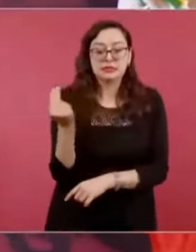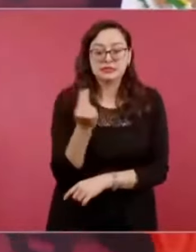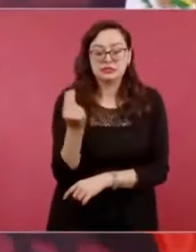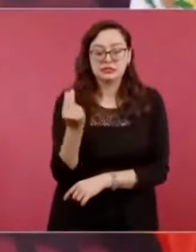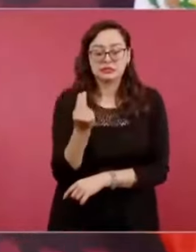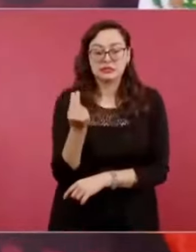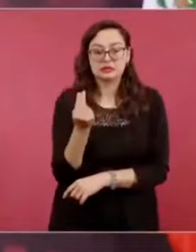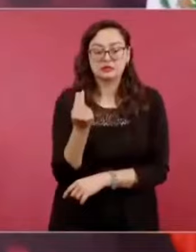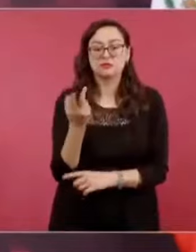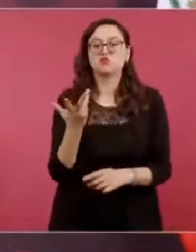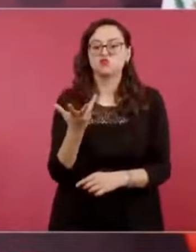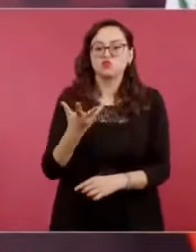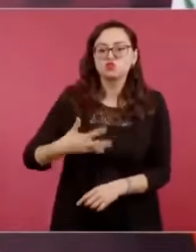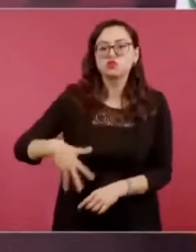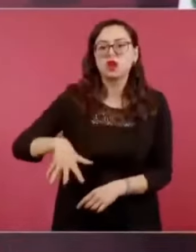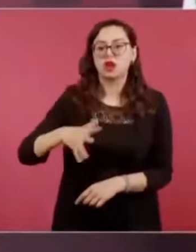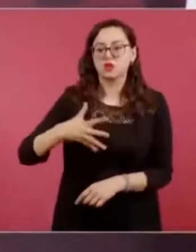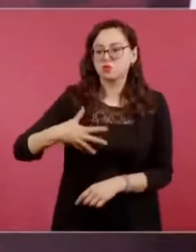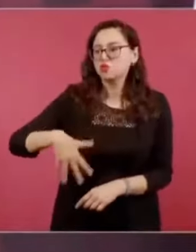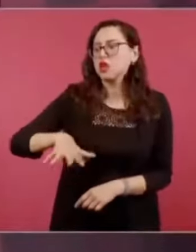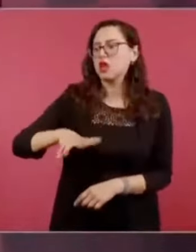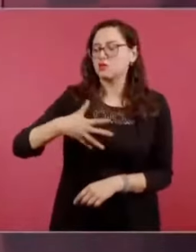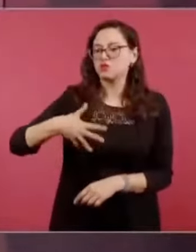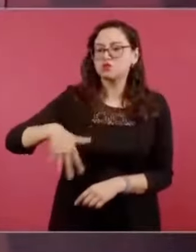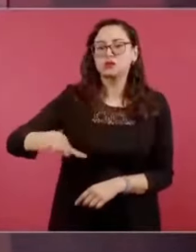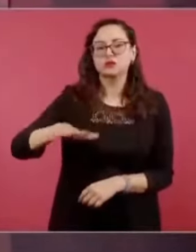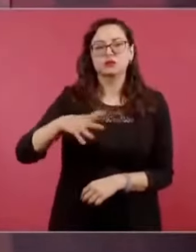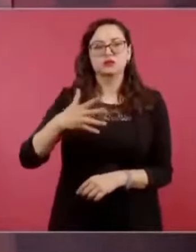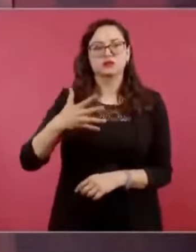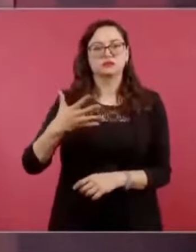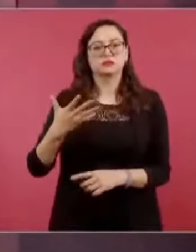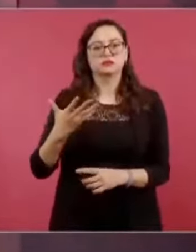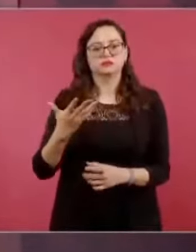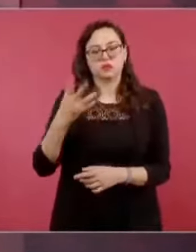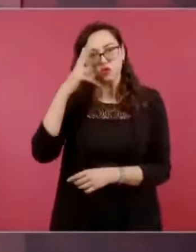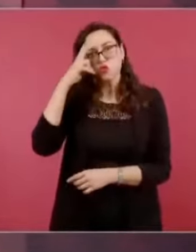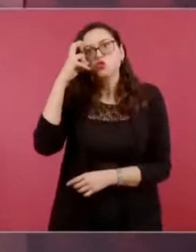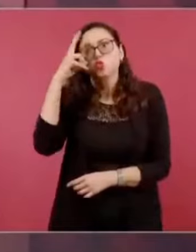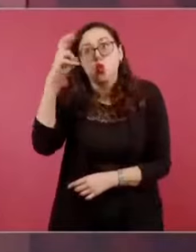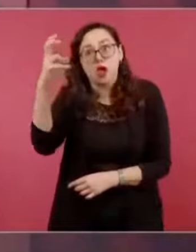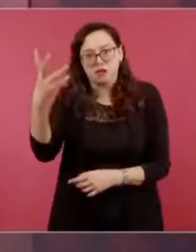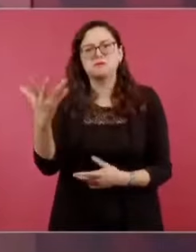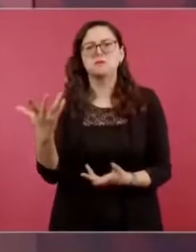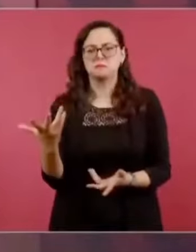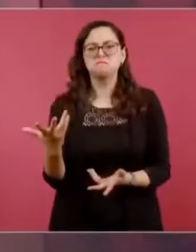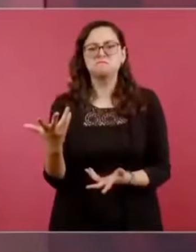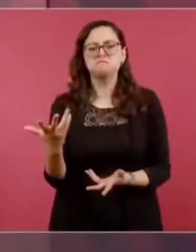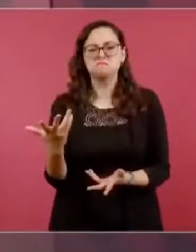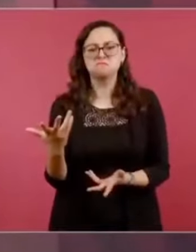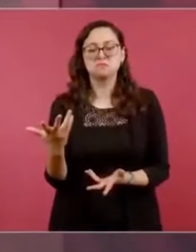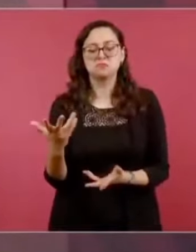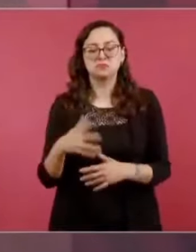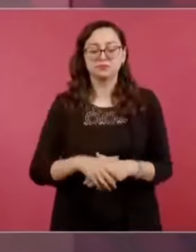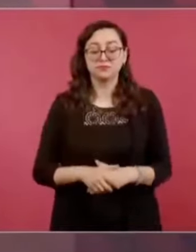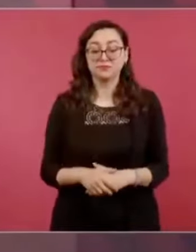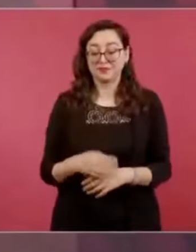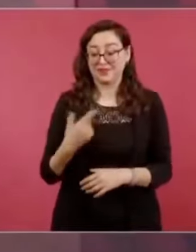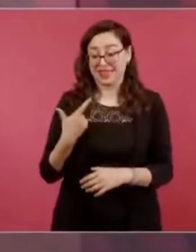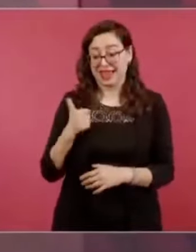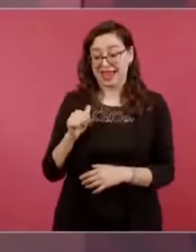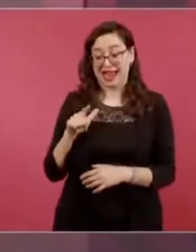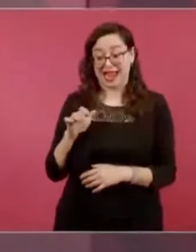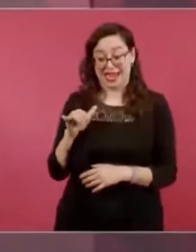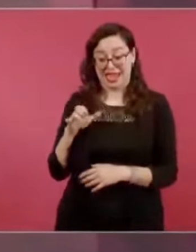en busca de una utopía, decía Galeano que la